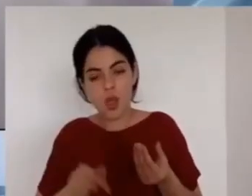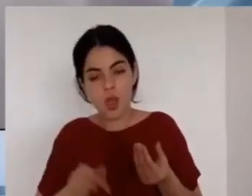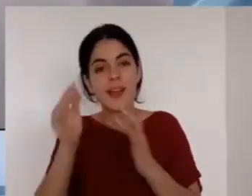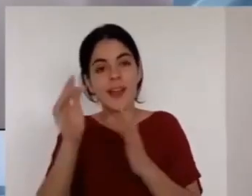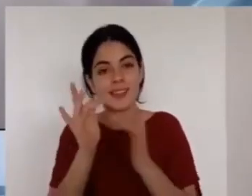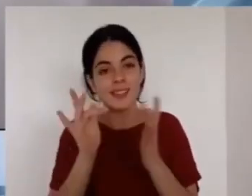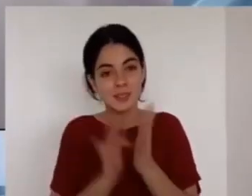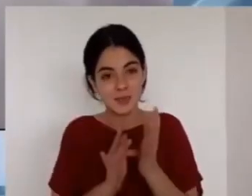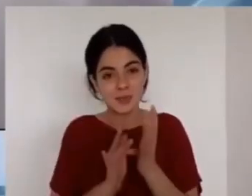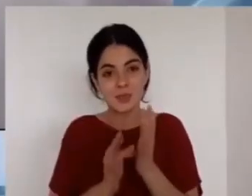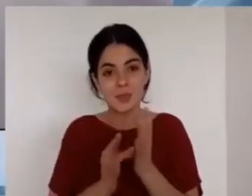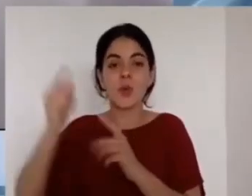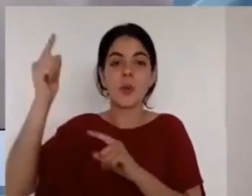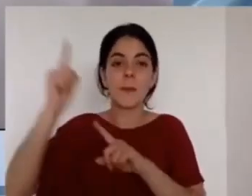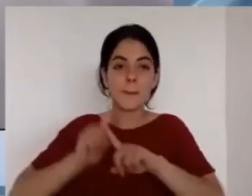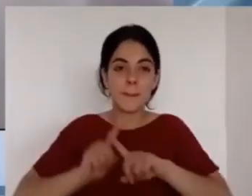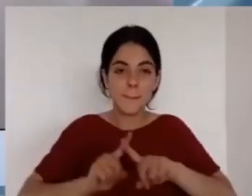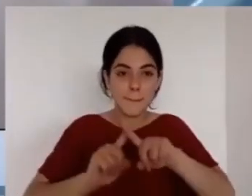entonces